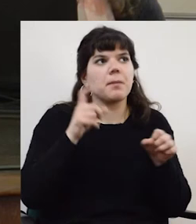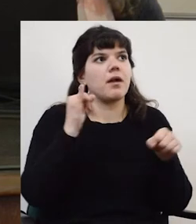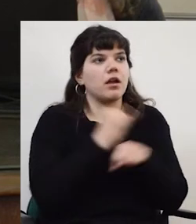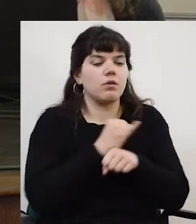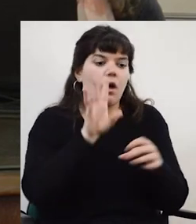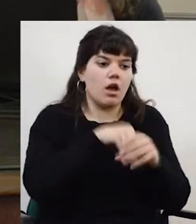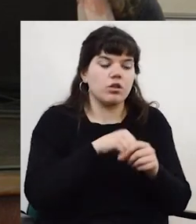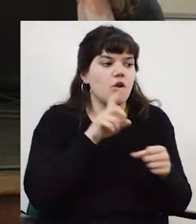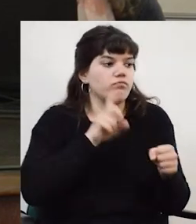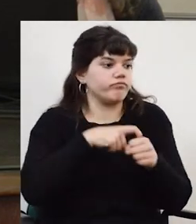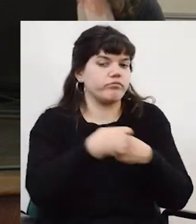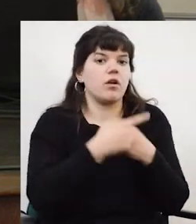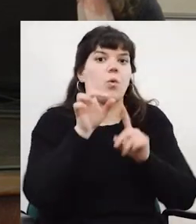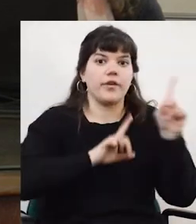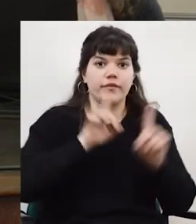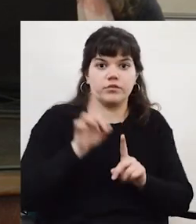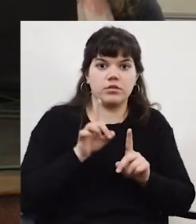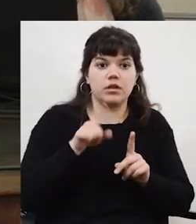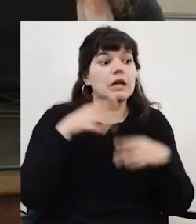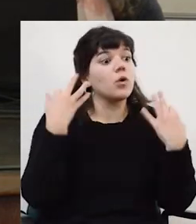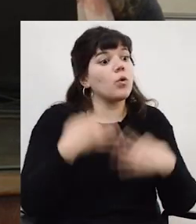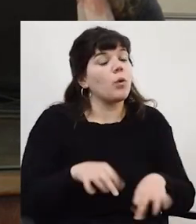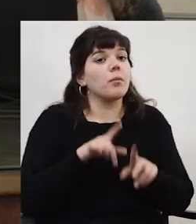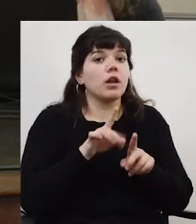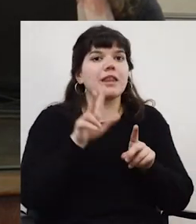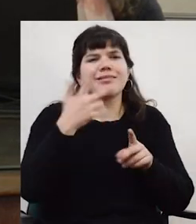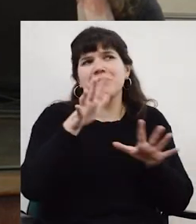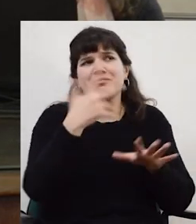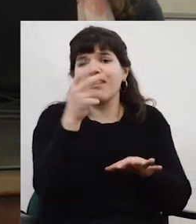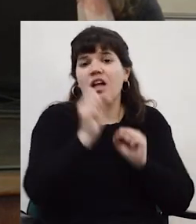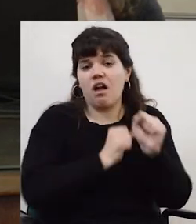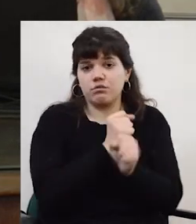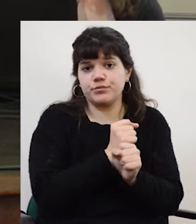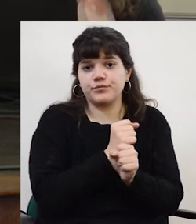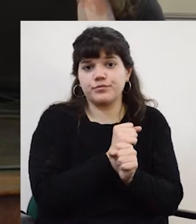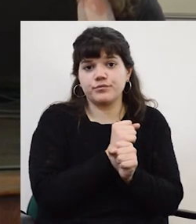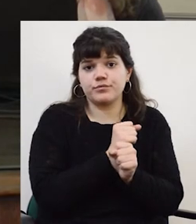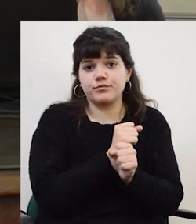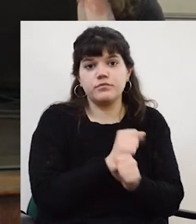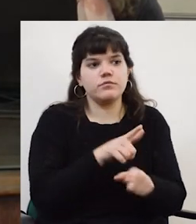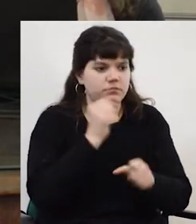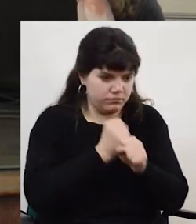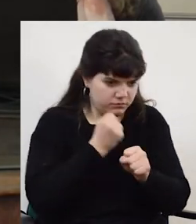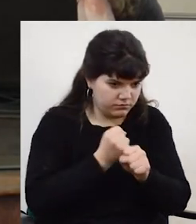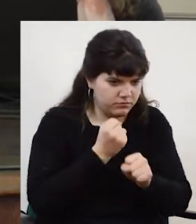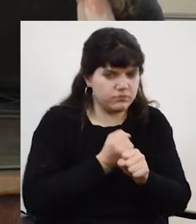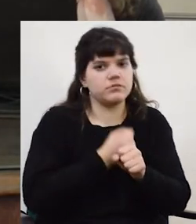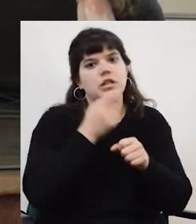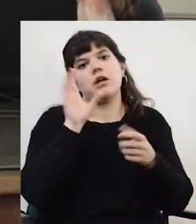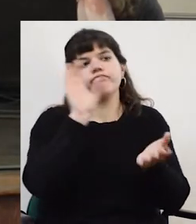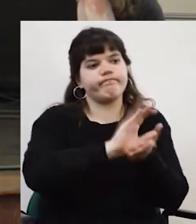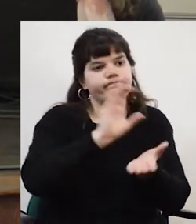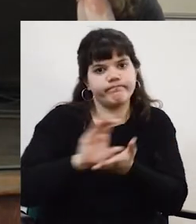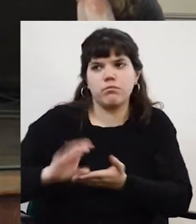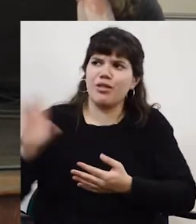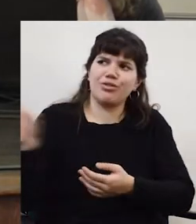universidades que va a cumplir 30 años y que ha trabajado y que ha puesto dinero en todas las